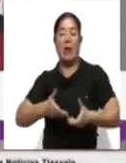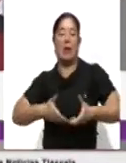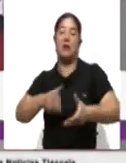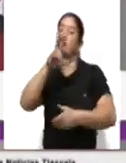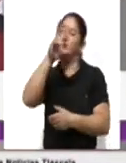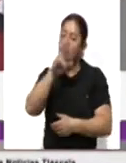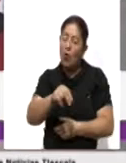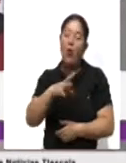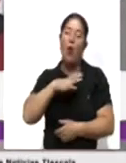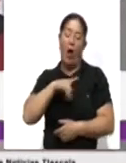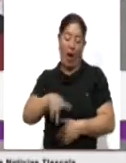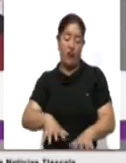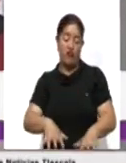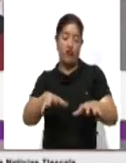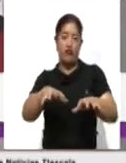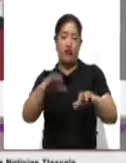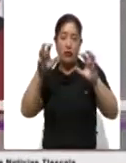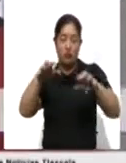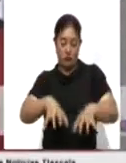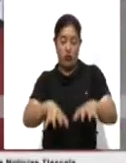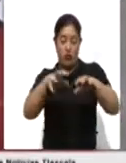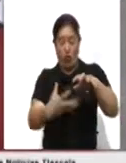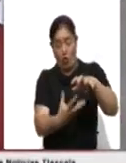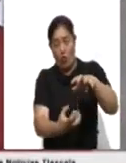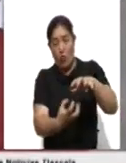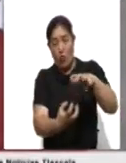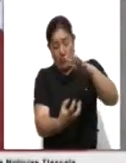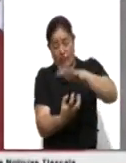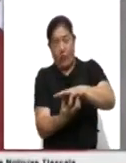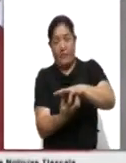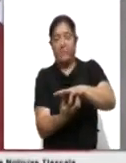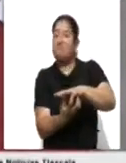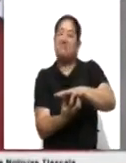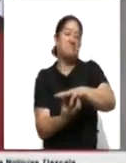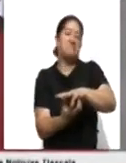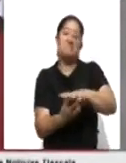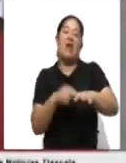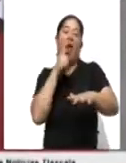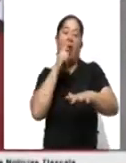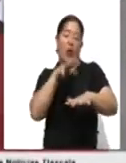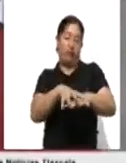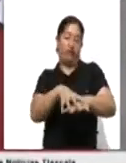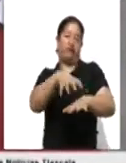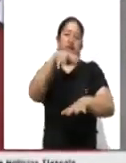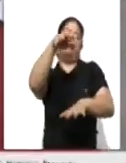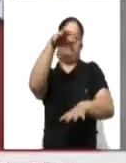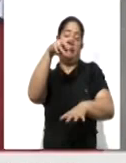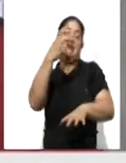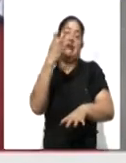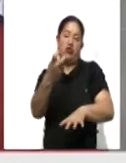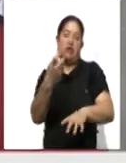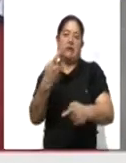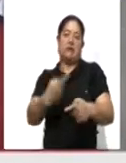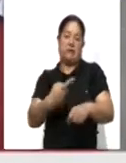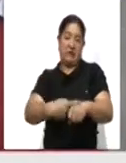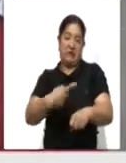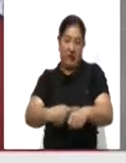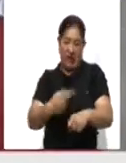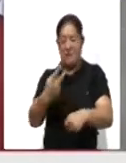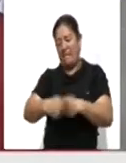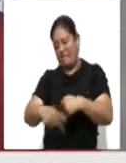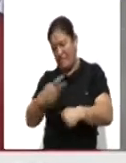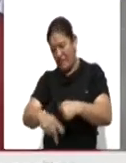provoca, es la principal causa por la cual siempre se están inundando o se llenan las alcantarillas, es lo que causa las inundaciones y pues obviamente